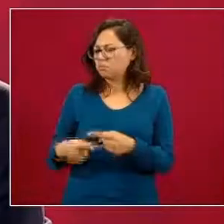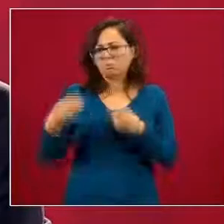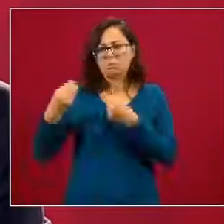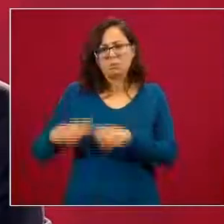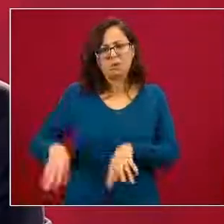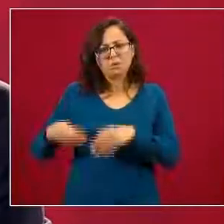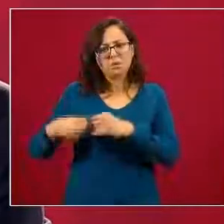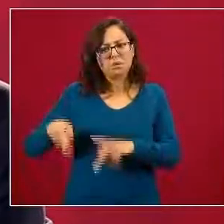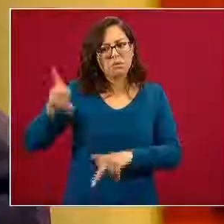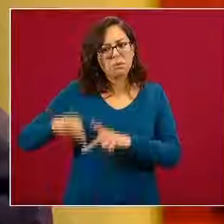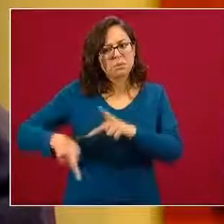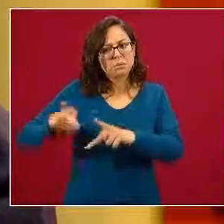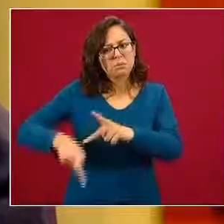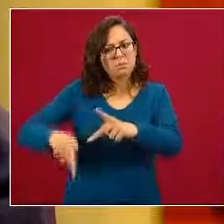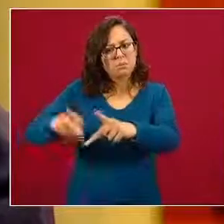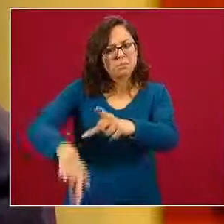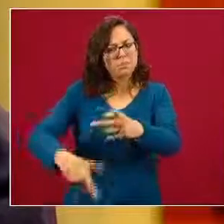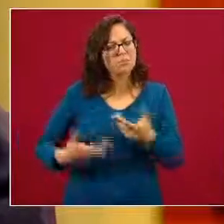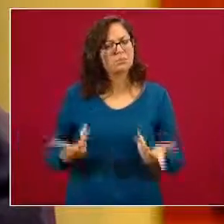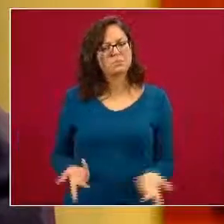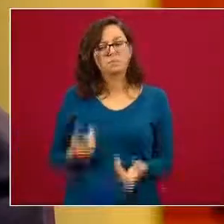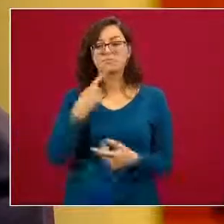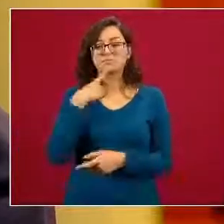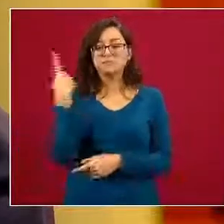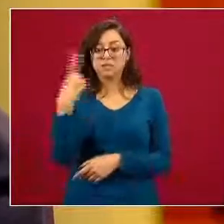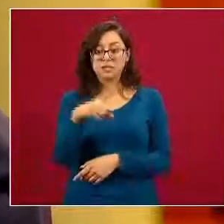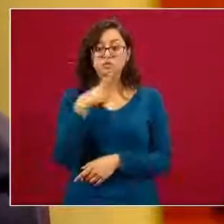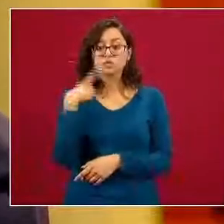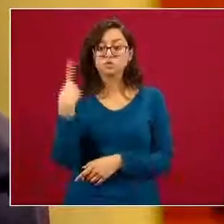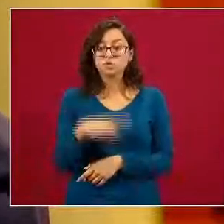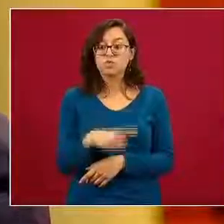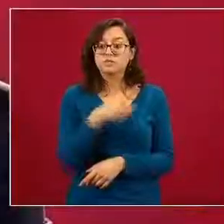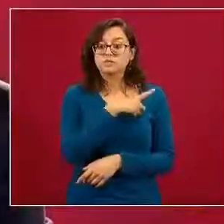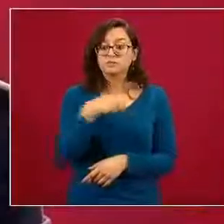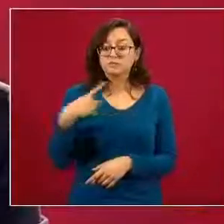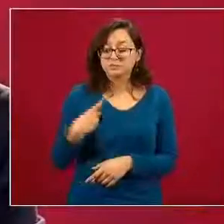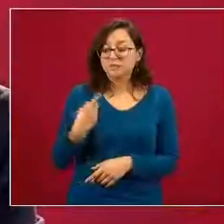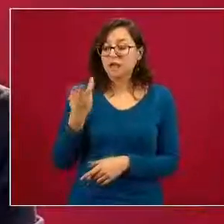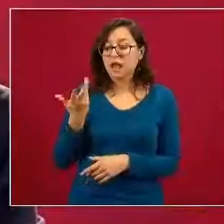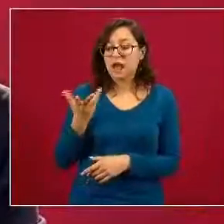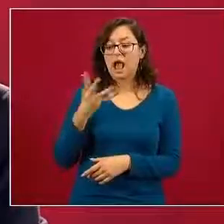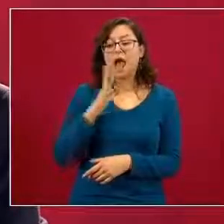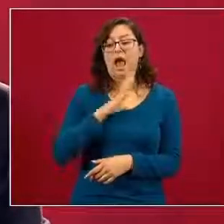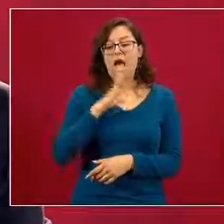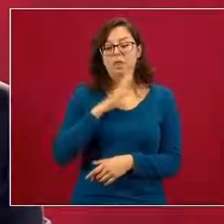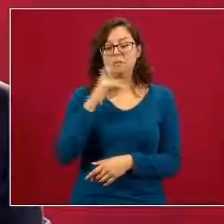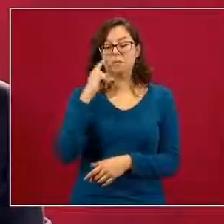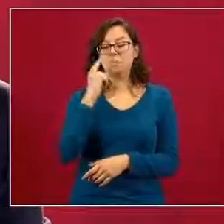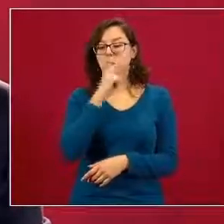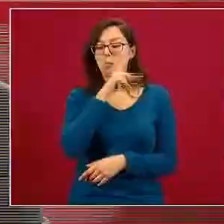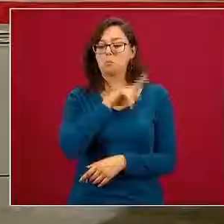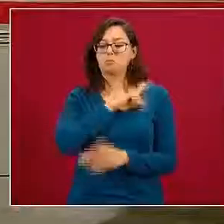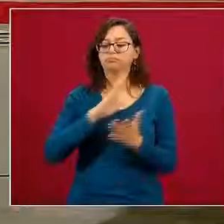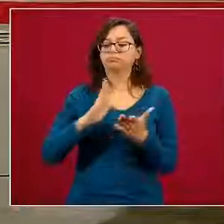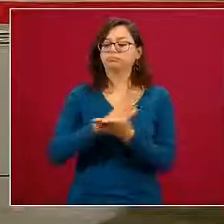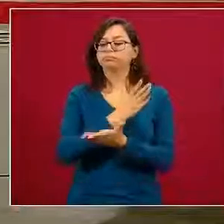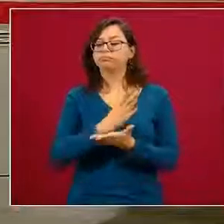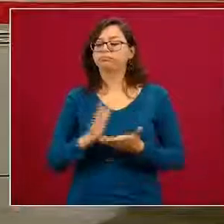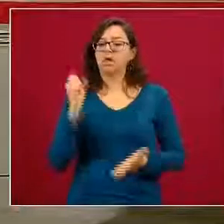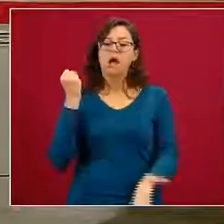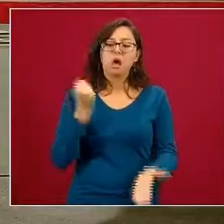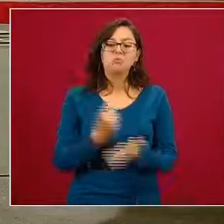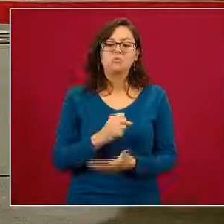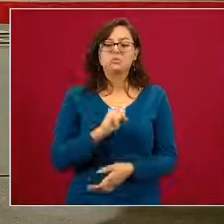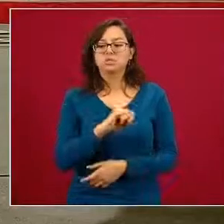denuncias que existe un trato que podría ser juzgado de discreción en la autorización sanitaria de